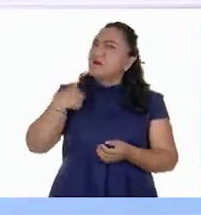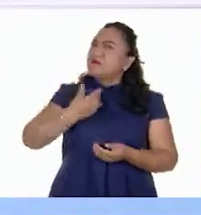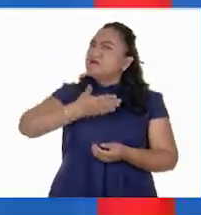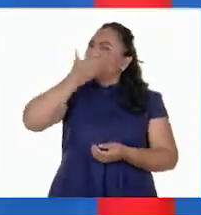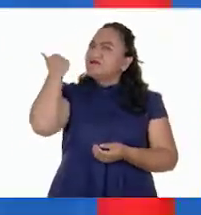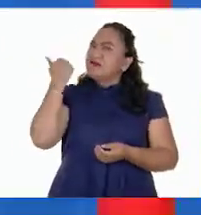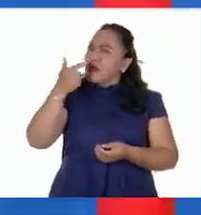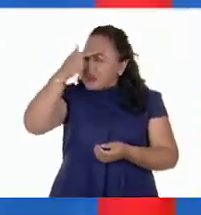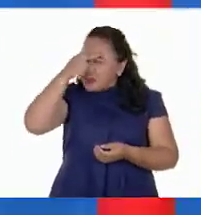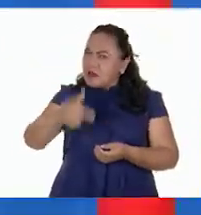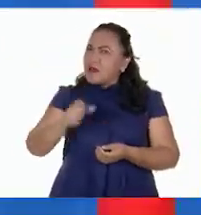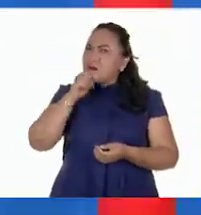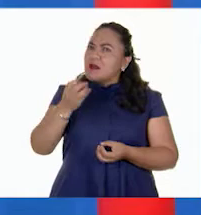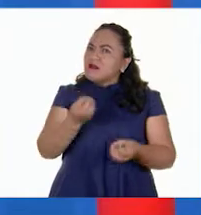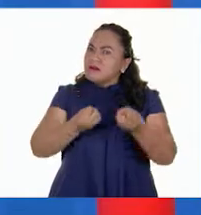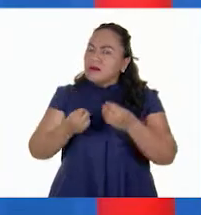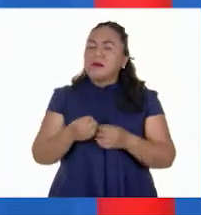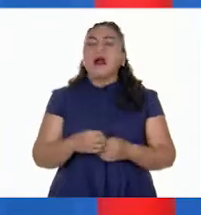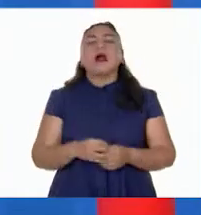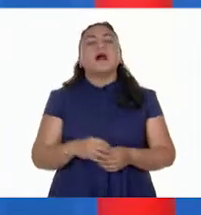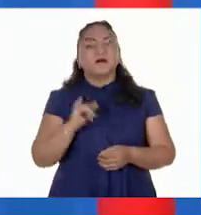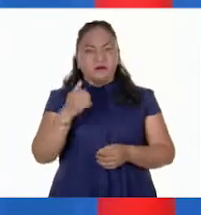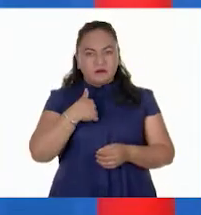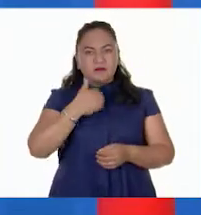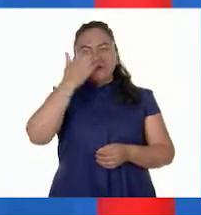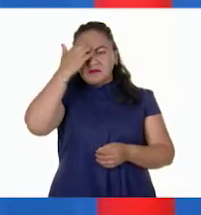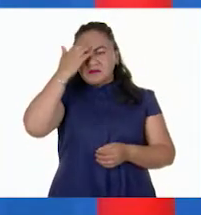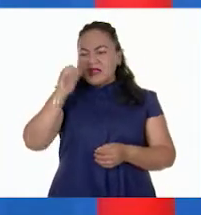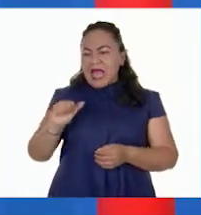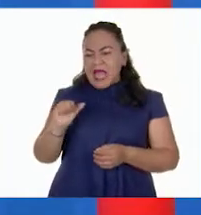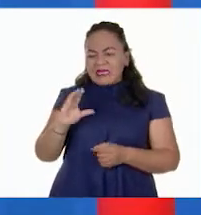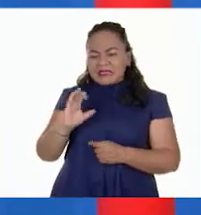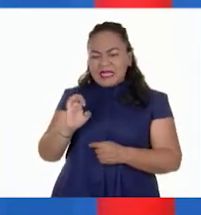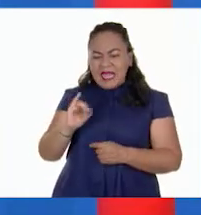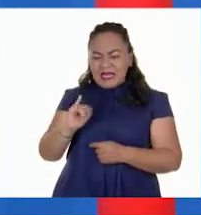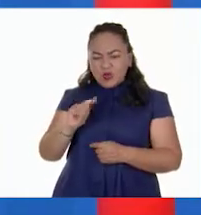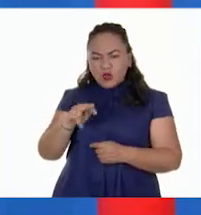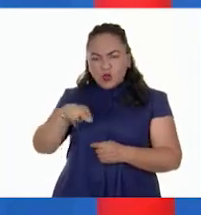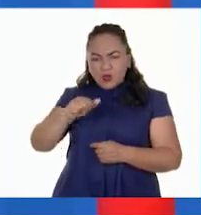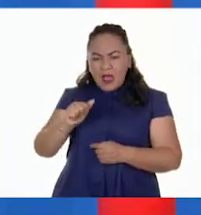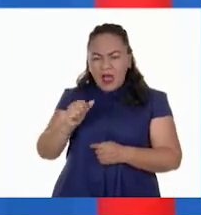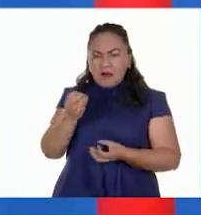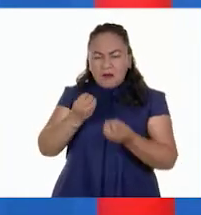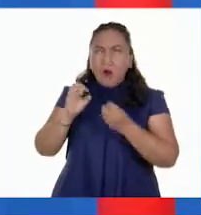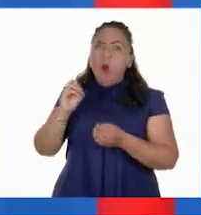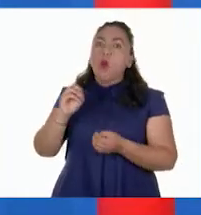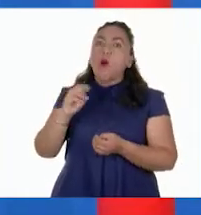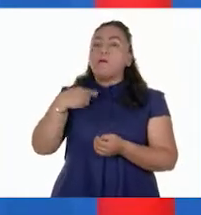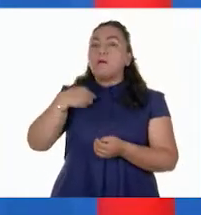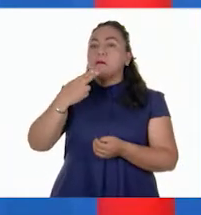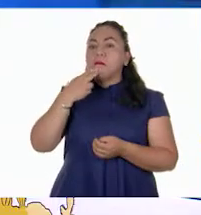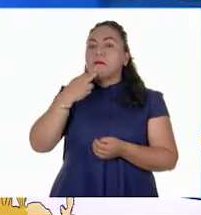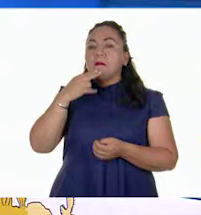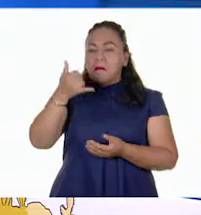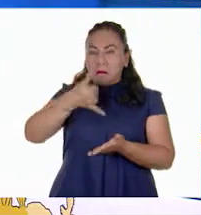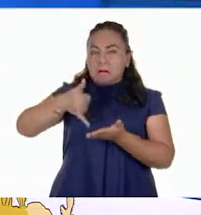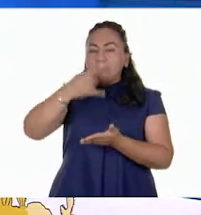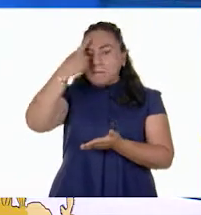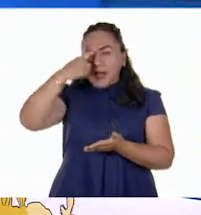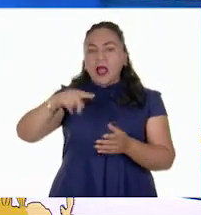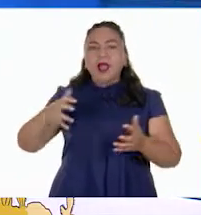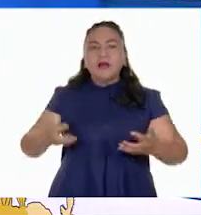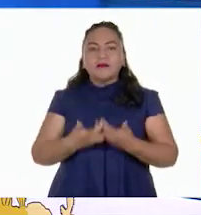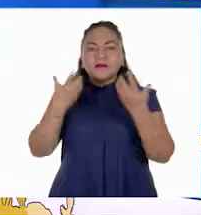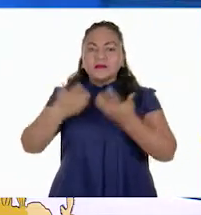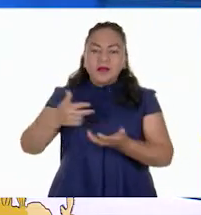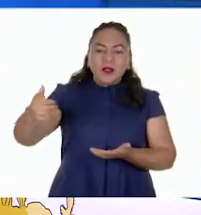También las conozco como aceitunas y aceite también. Yo lo uso en las ensaladas. Muy bien. Para